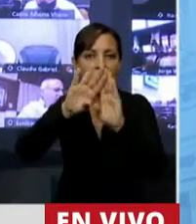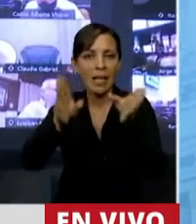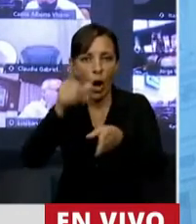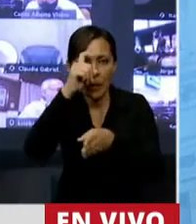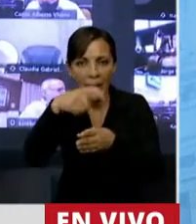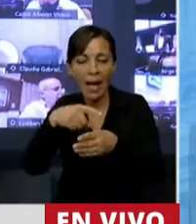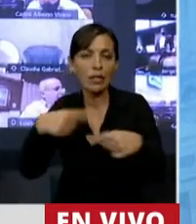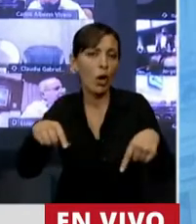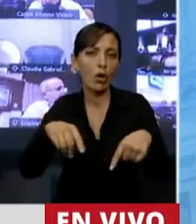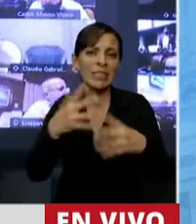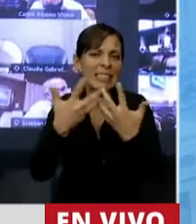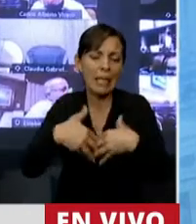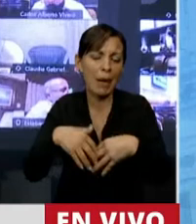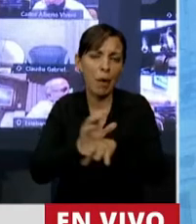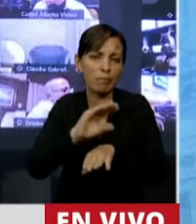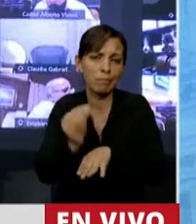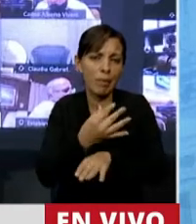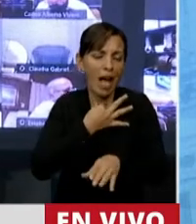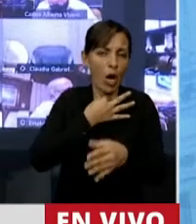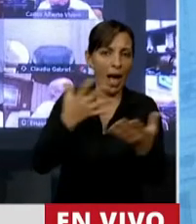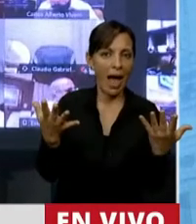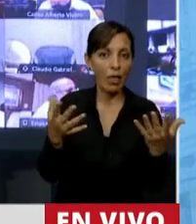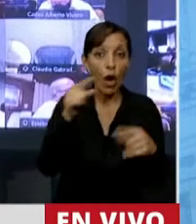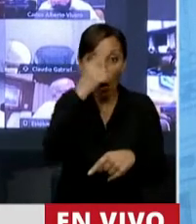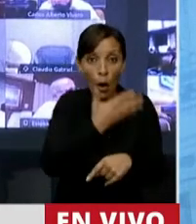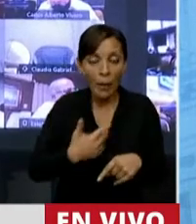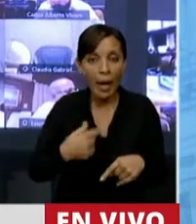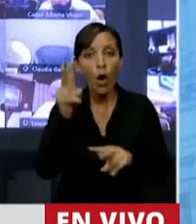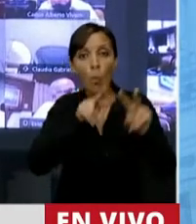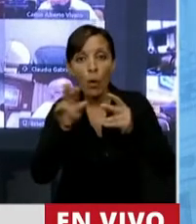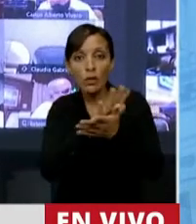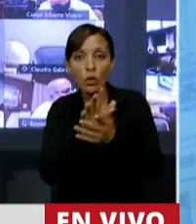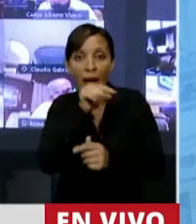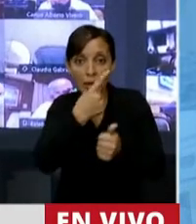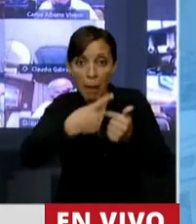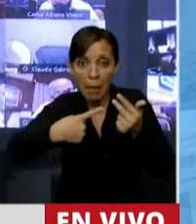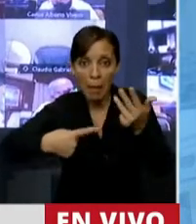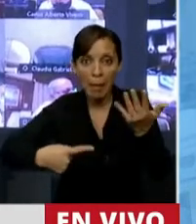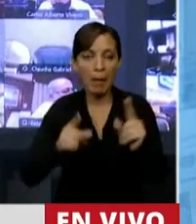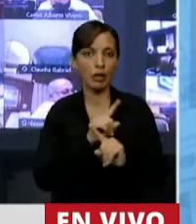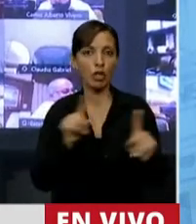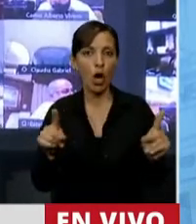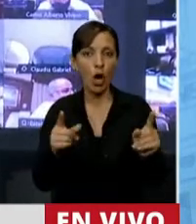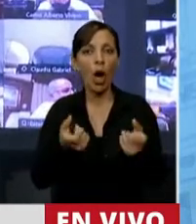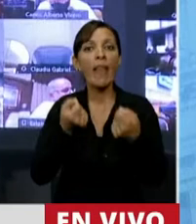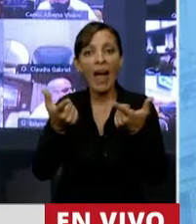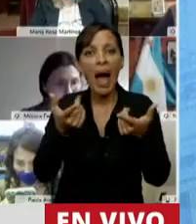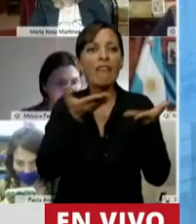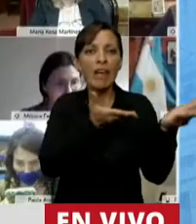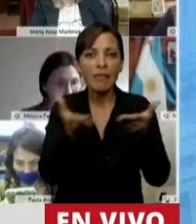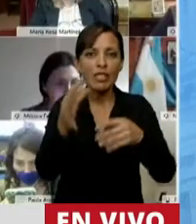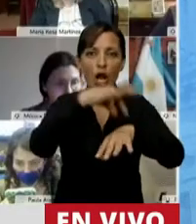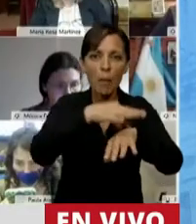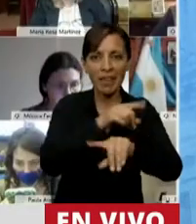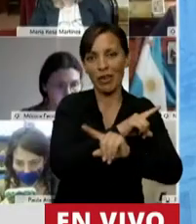colapsado. Y este impuesto no busca dar respuesta a esas ineficiencias del Estado. No va a beneficiar a los médicos ni al